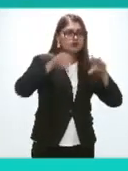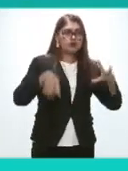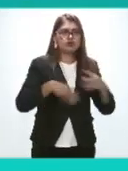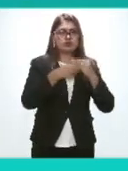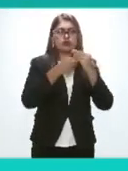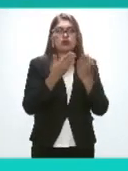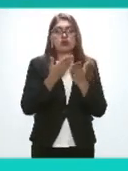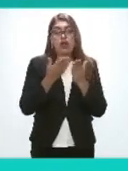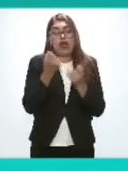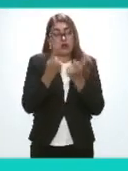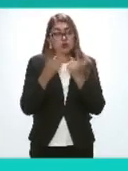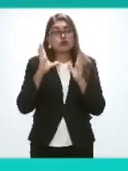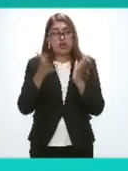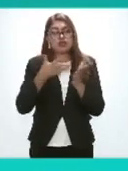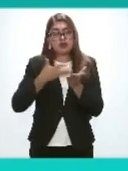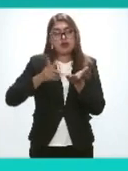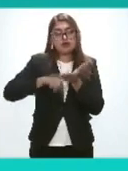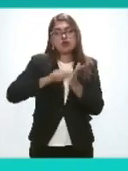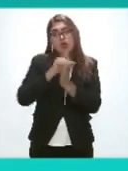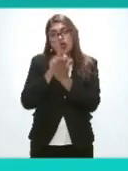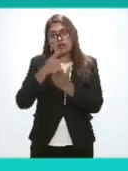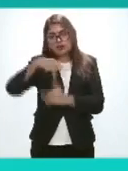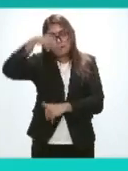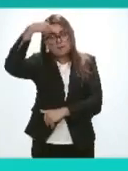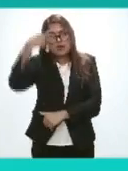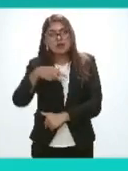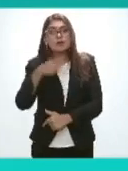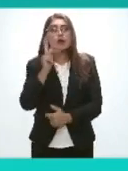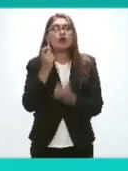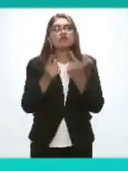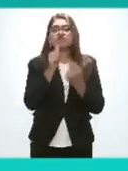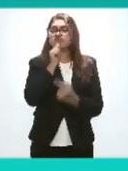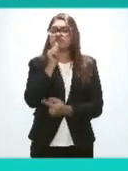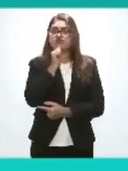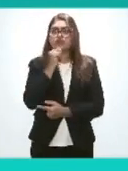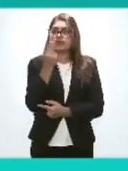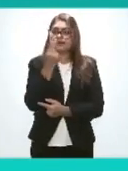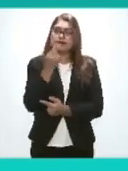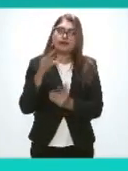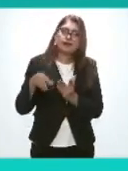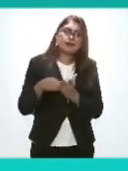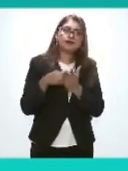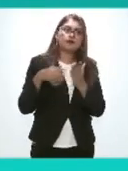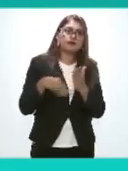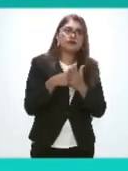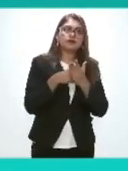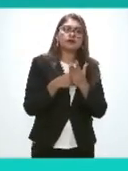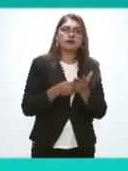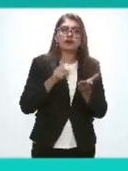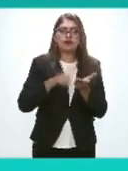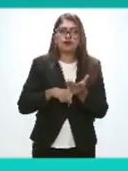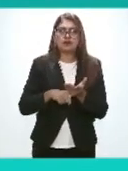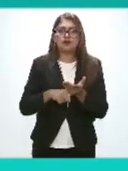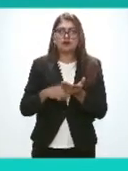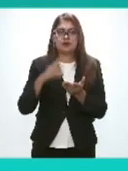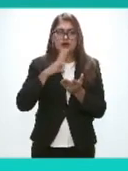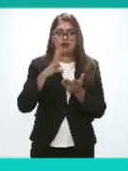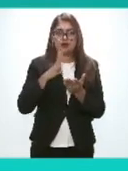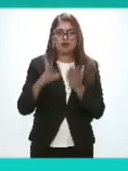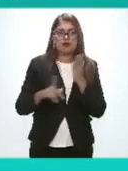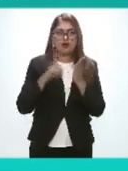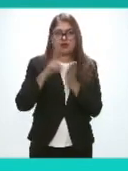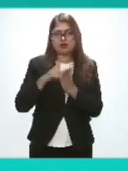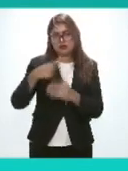legislación mexicana pero había también la necesidad de incorporar aquello que a partir de la base de lo que se encuentra ya en la